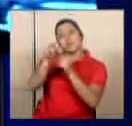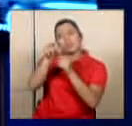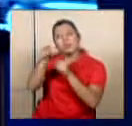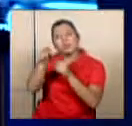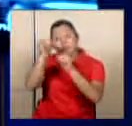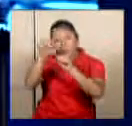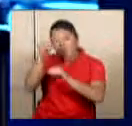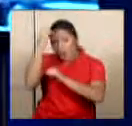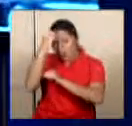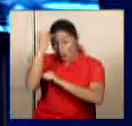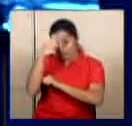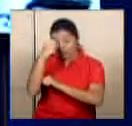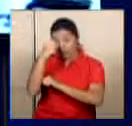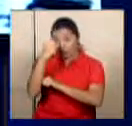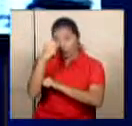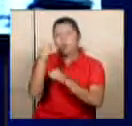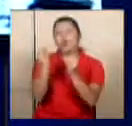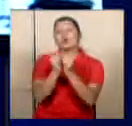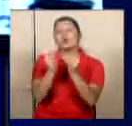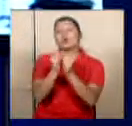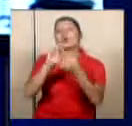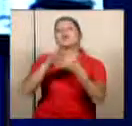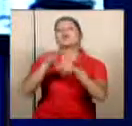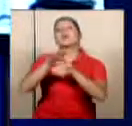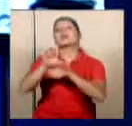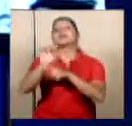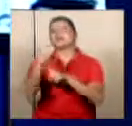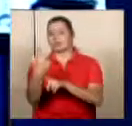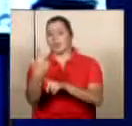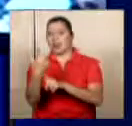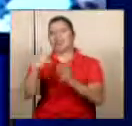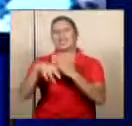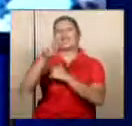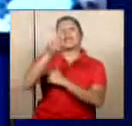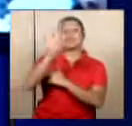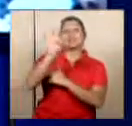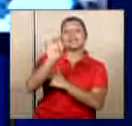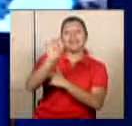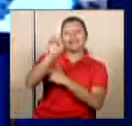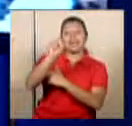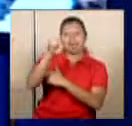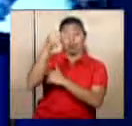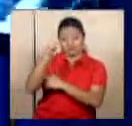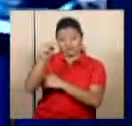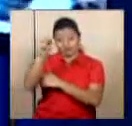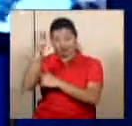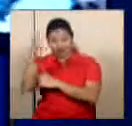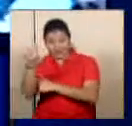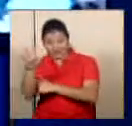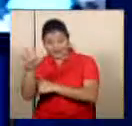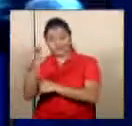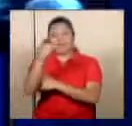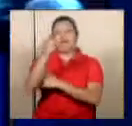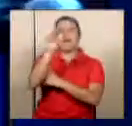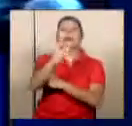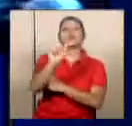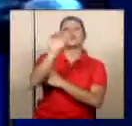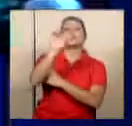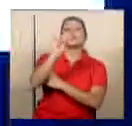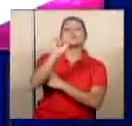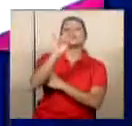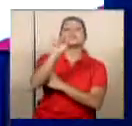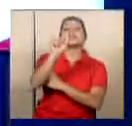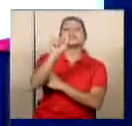con nosotros mediante este hashtag a través de nuestras redes sociales en RTN Noticias 13 y en arroba sin art